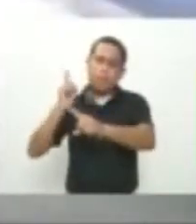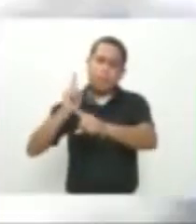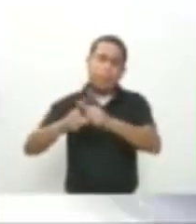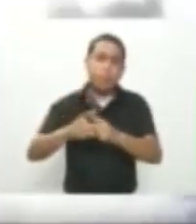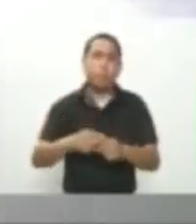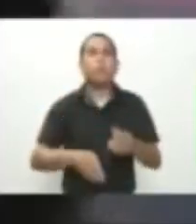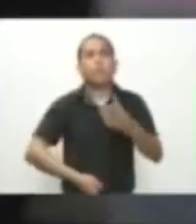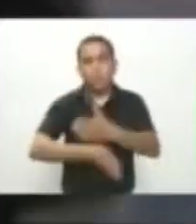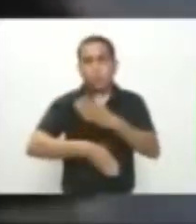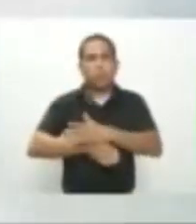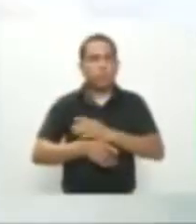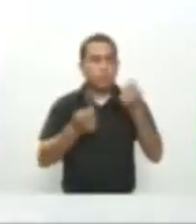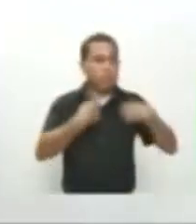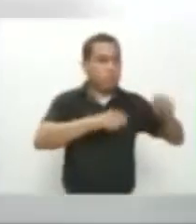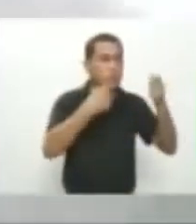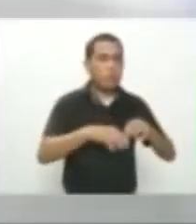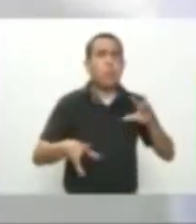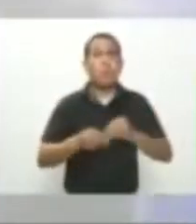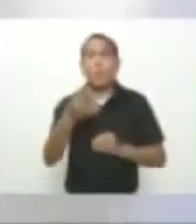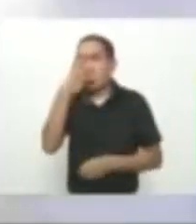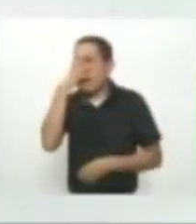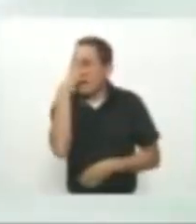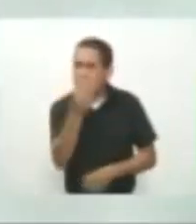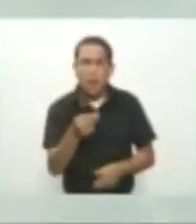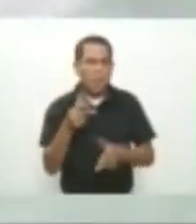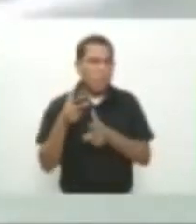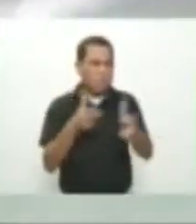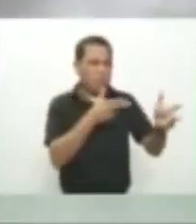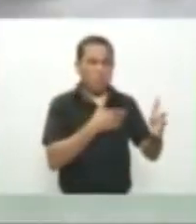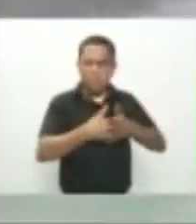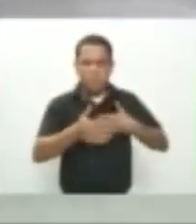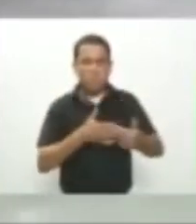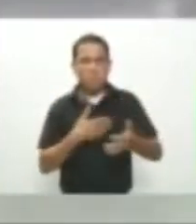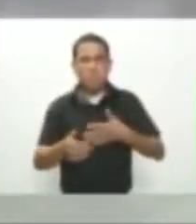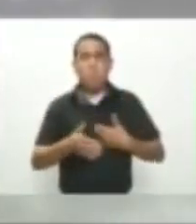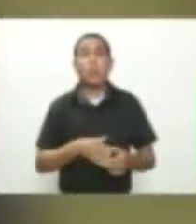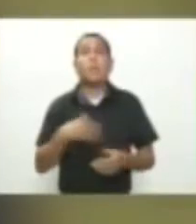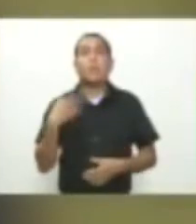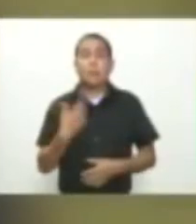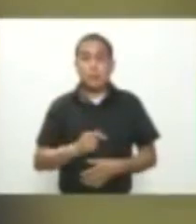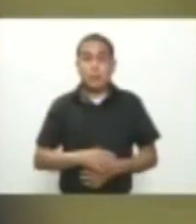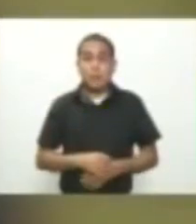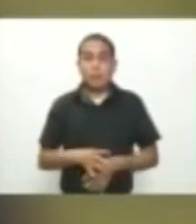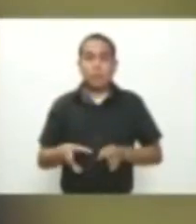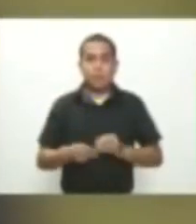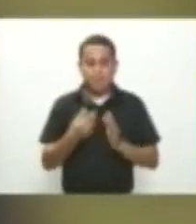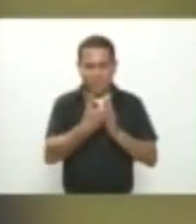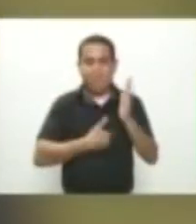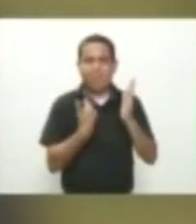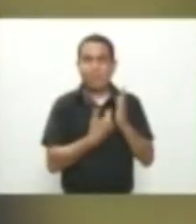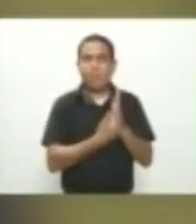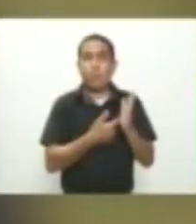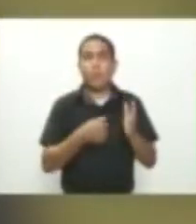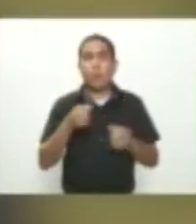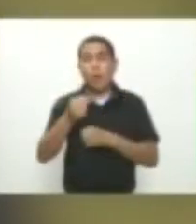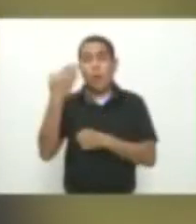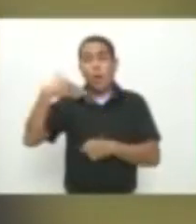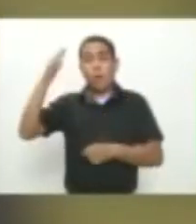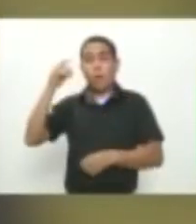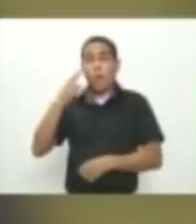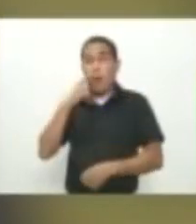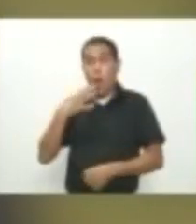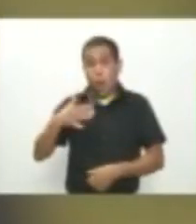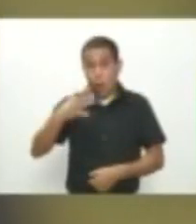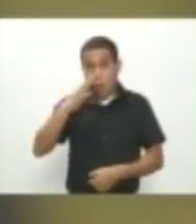caracterizado por su cruel forma de actuar a sangre y fuego Los mismos informes indican que a los 16 años alias Gavilán hizo